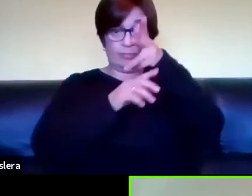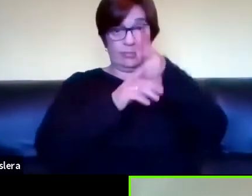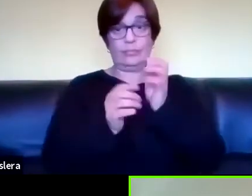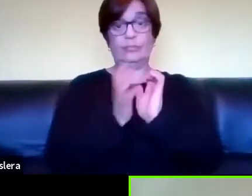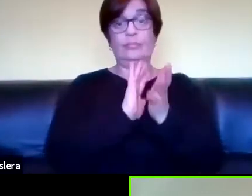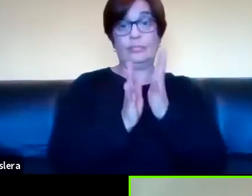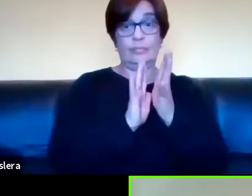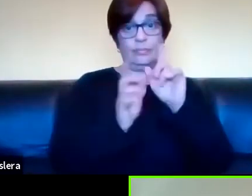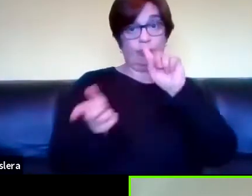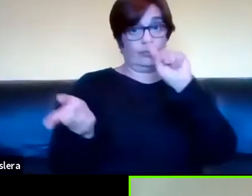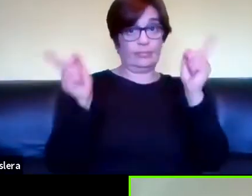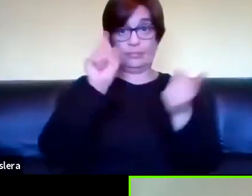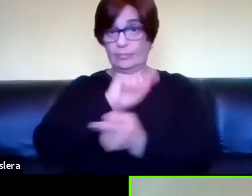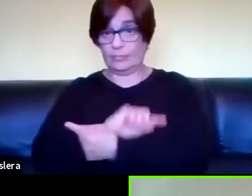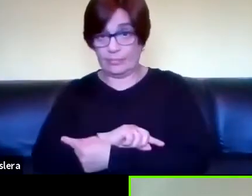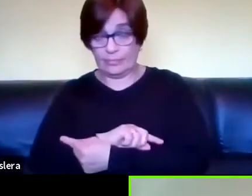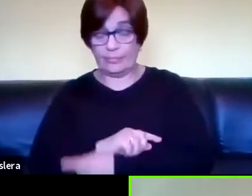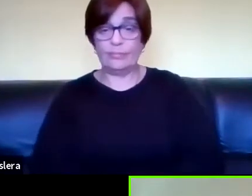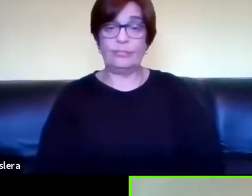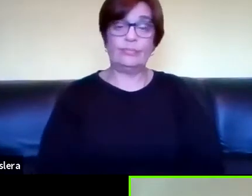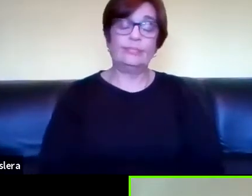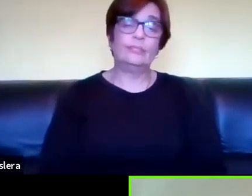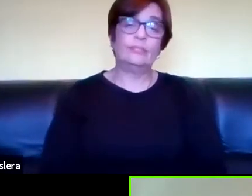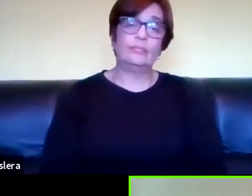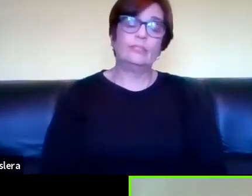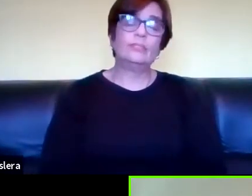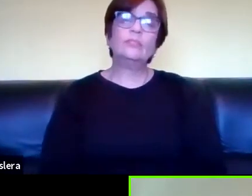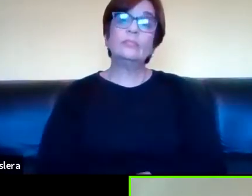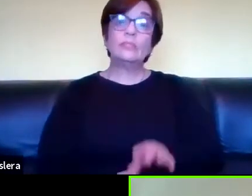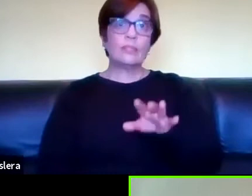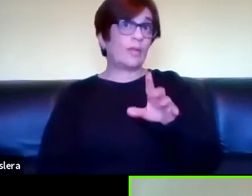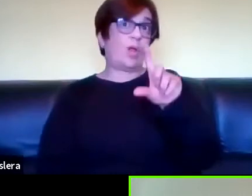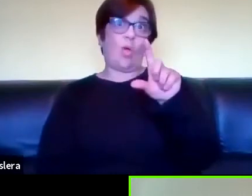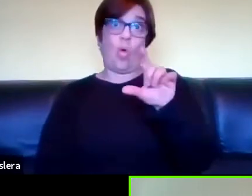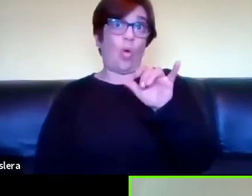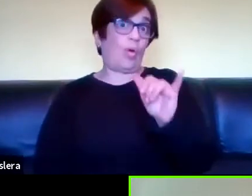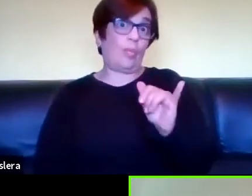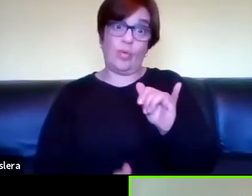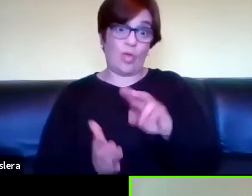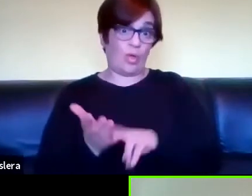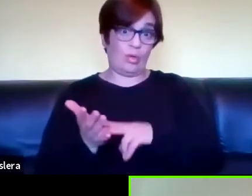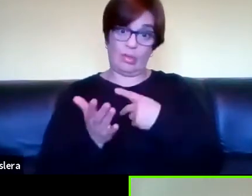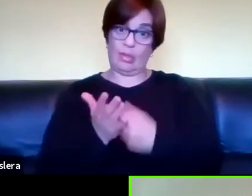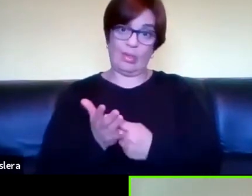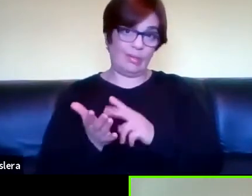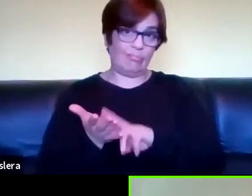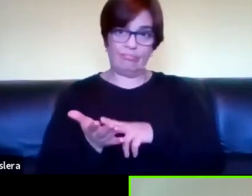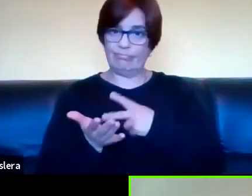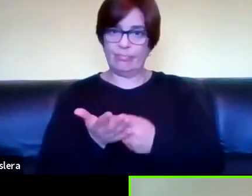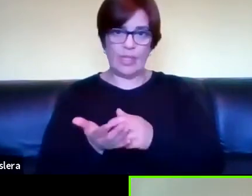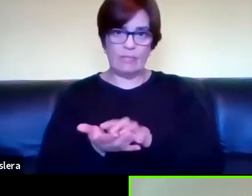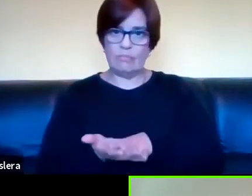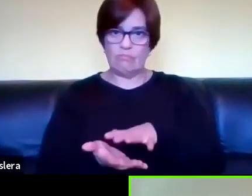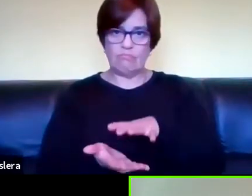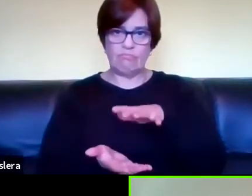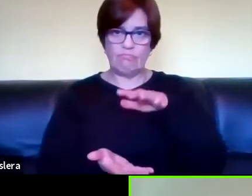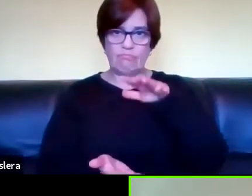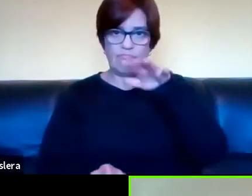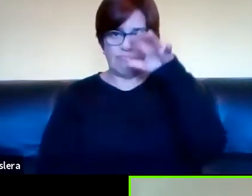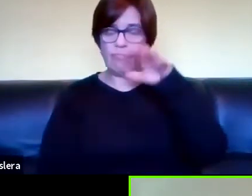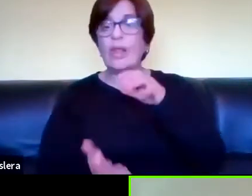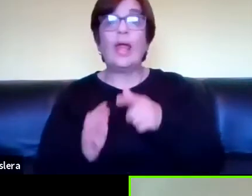y de la LSU visograbada al español escrito y obviamente que todas estas traducciones empiezan a hay reservorios ahora